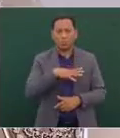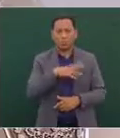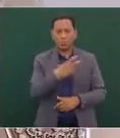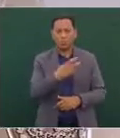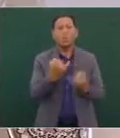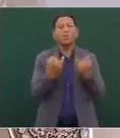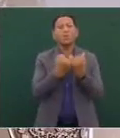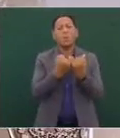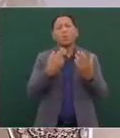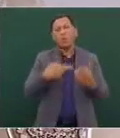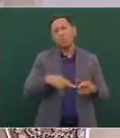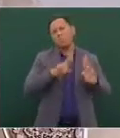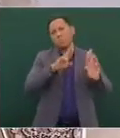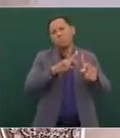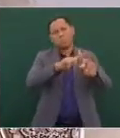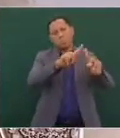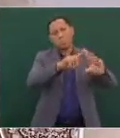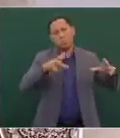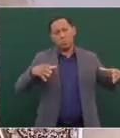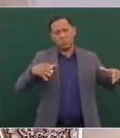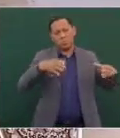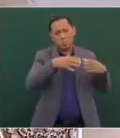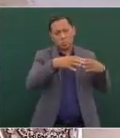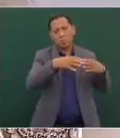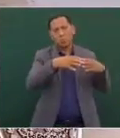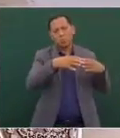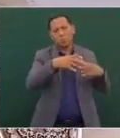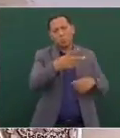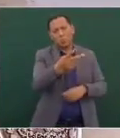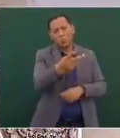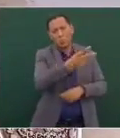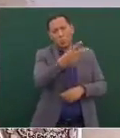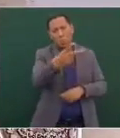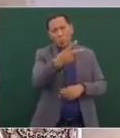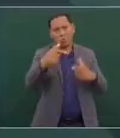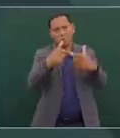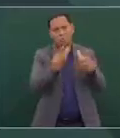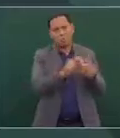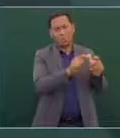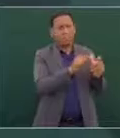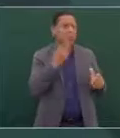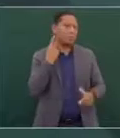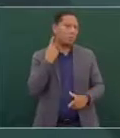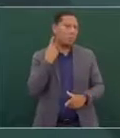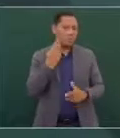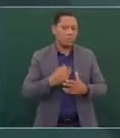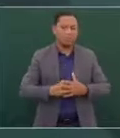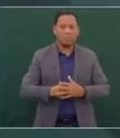también representantes de los dos partidos. Y